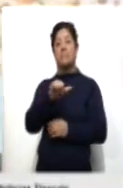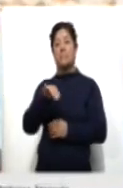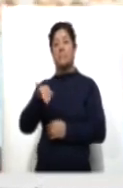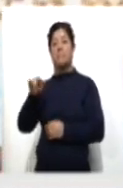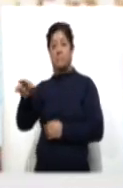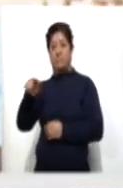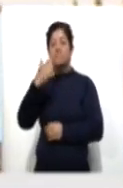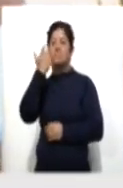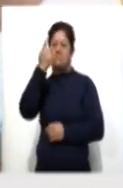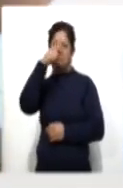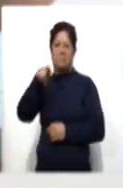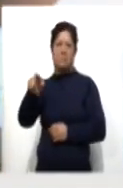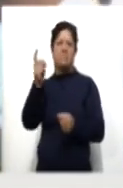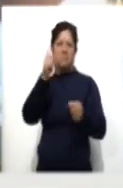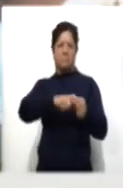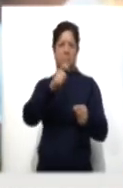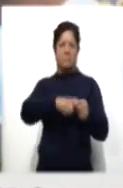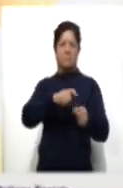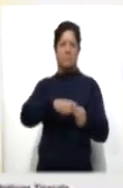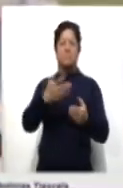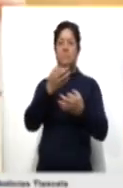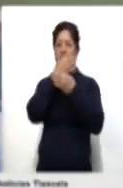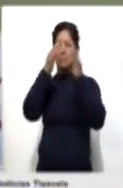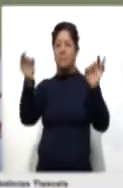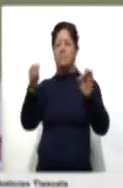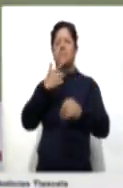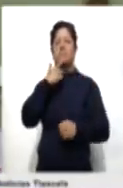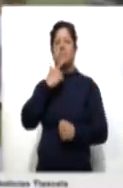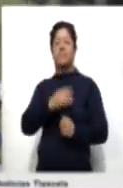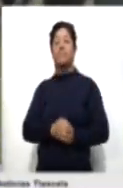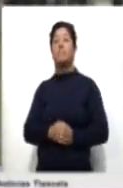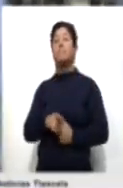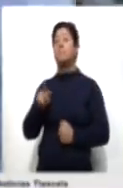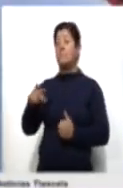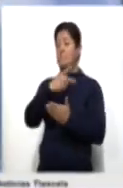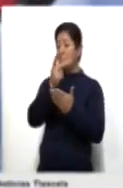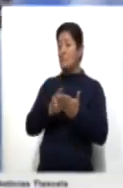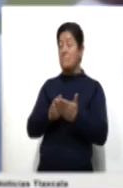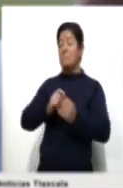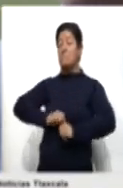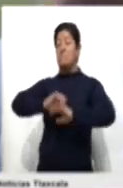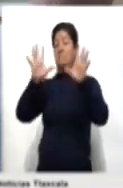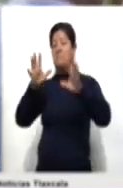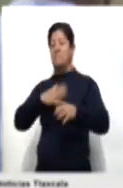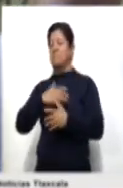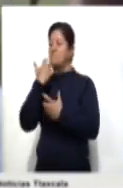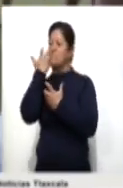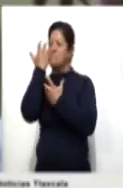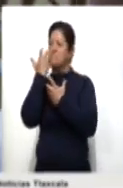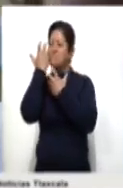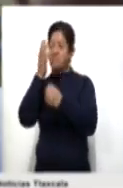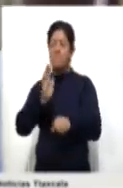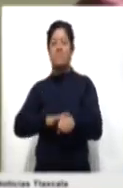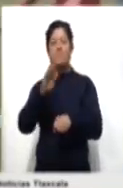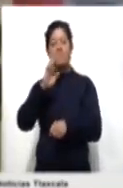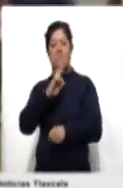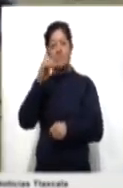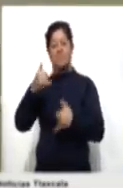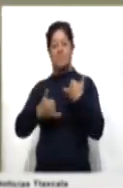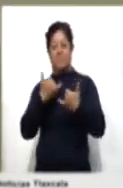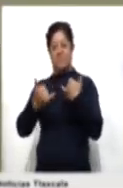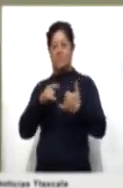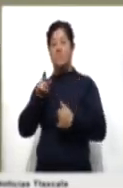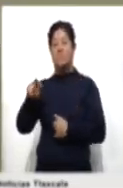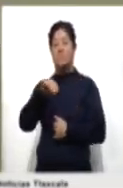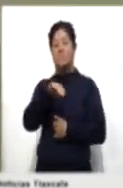resida en la ciudad, publicó la prensa inglés. Y el plan parece claro. Tenemos la ambición de conseguir los mejores jugadores y Leo Messi